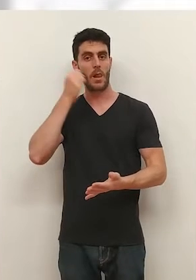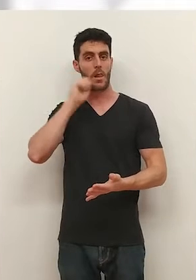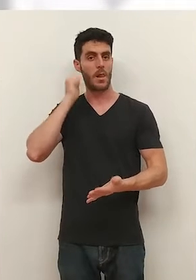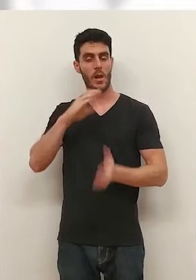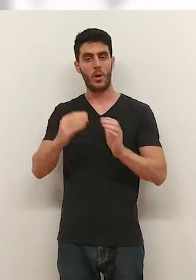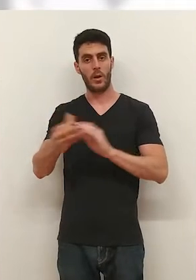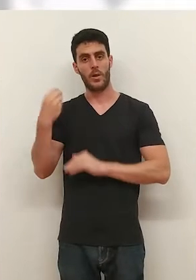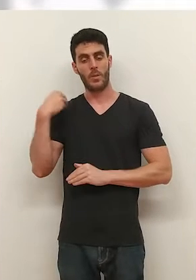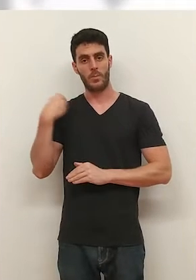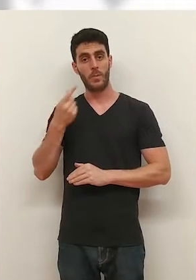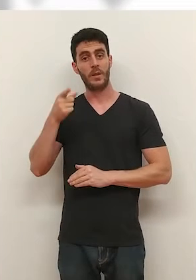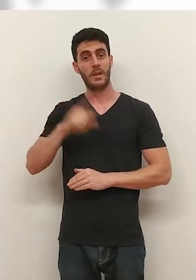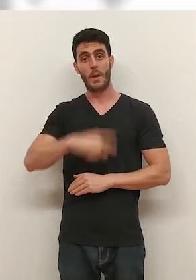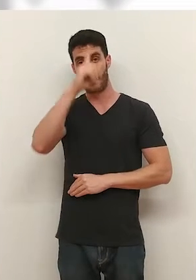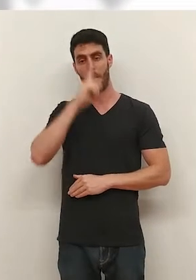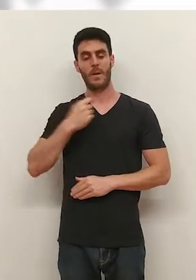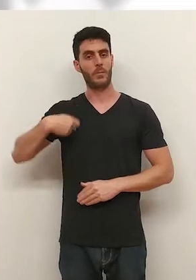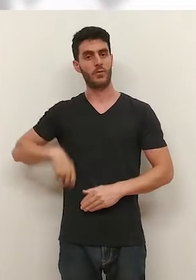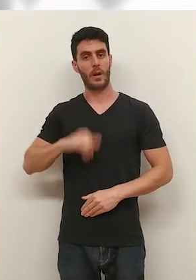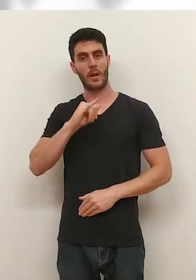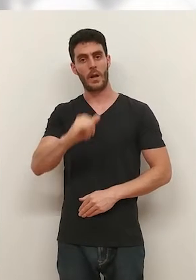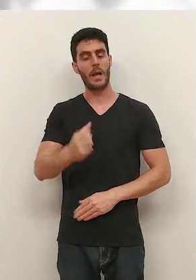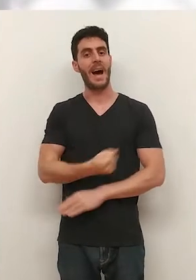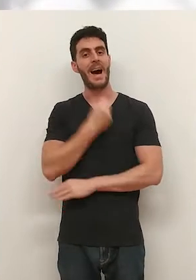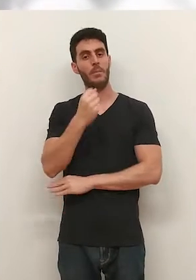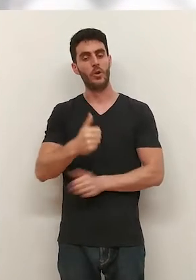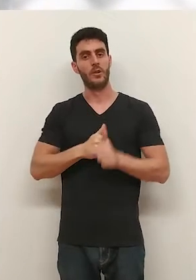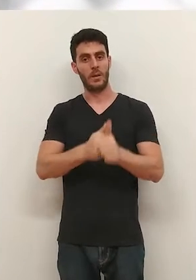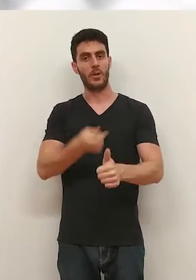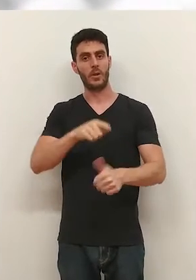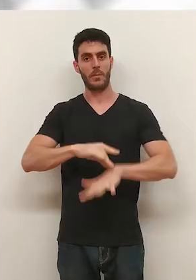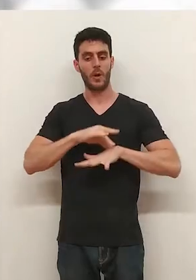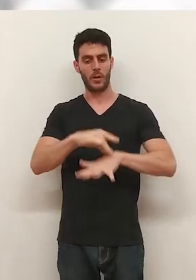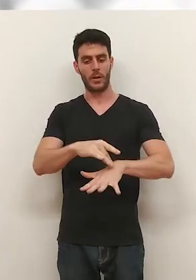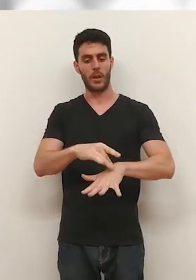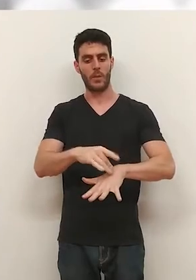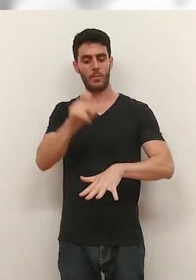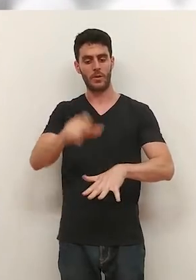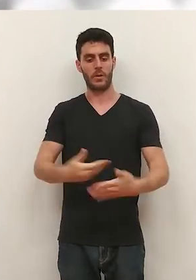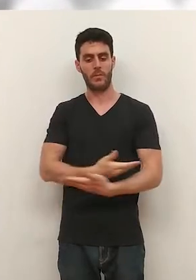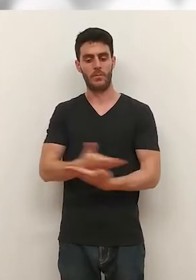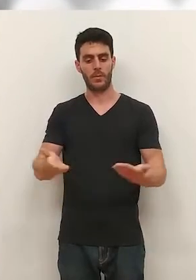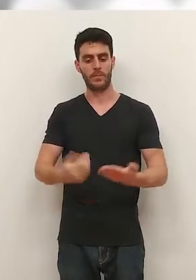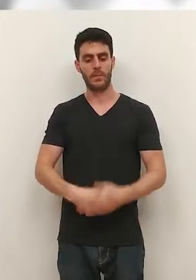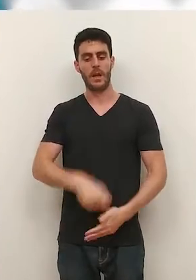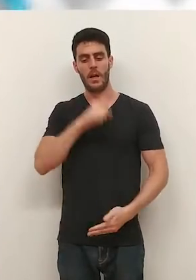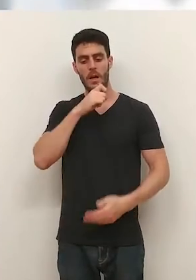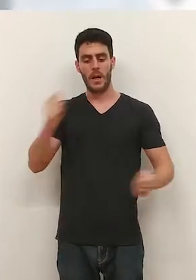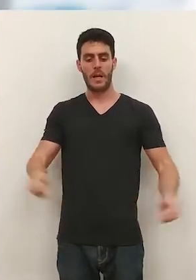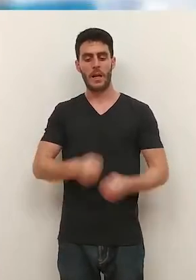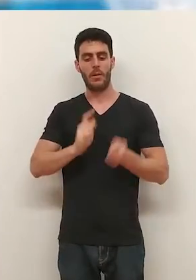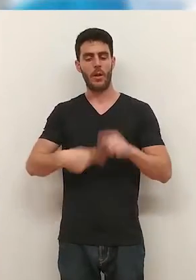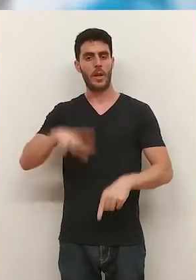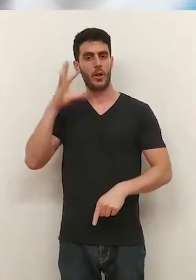era una de las grandes reclamaciones del colectivo y contará con unos perfiles profesionales que prestarán apoyo, seguimiento y orientación a quien lo necesite.